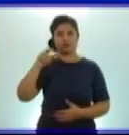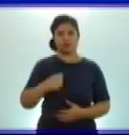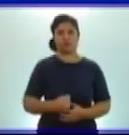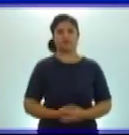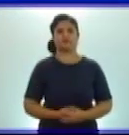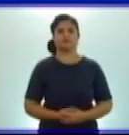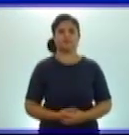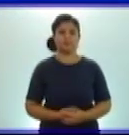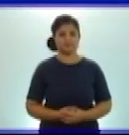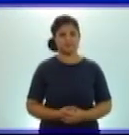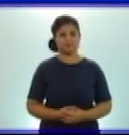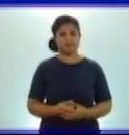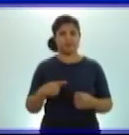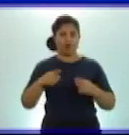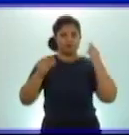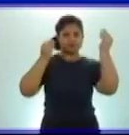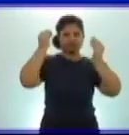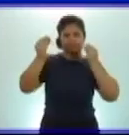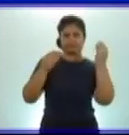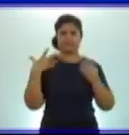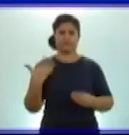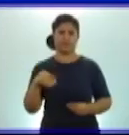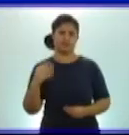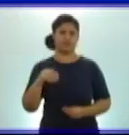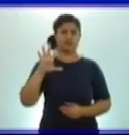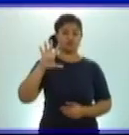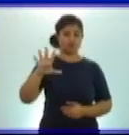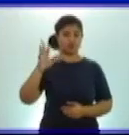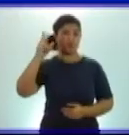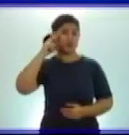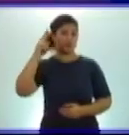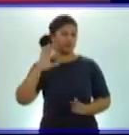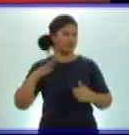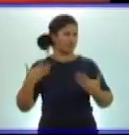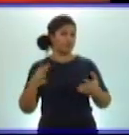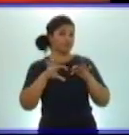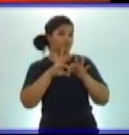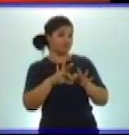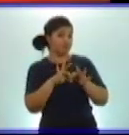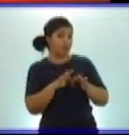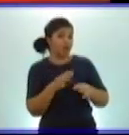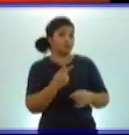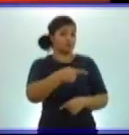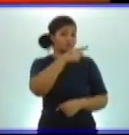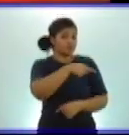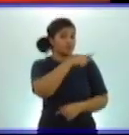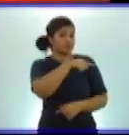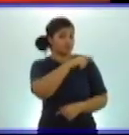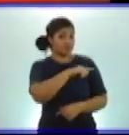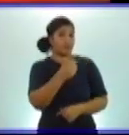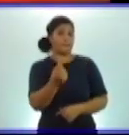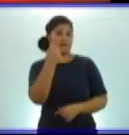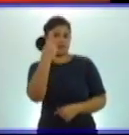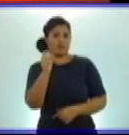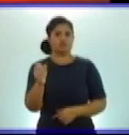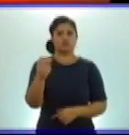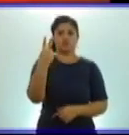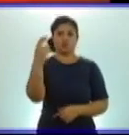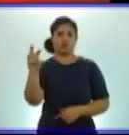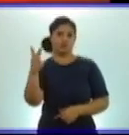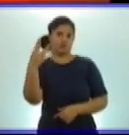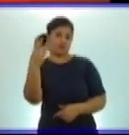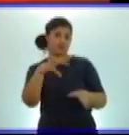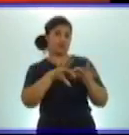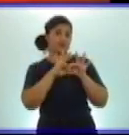este ejercicio número 5, recordar que en los grados anteriores, estamos hablando en primero, segundo, tercer grado, ustedes